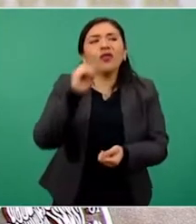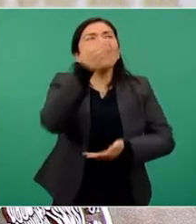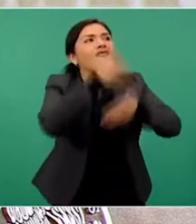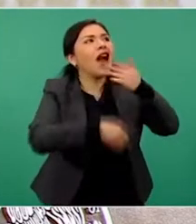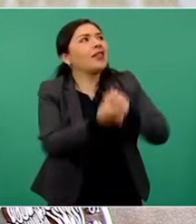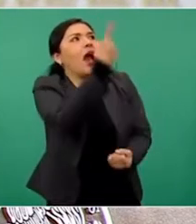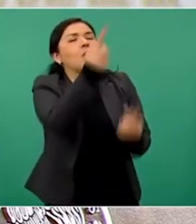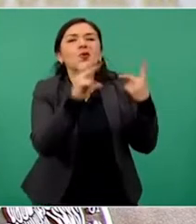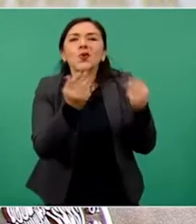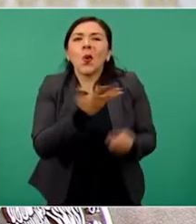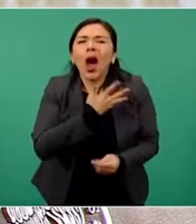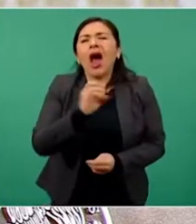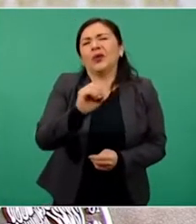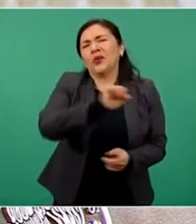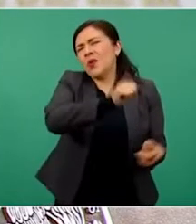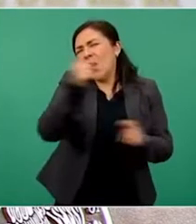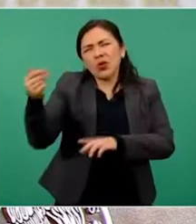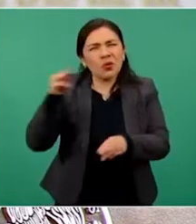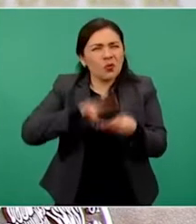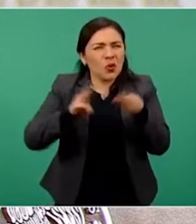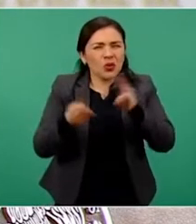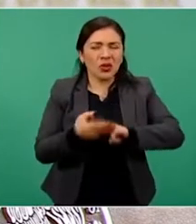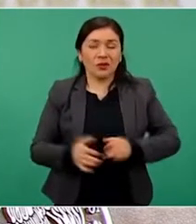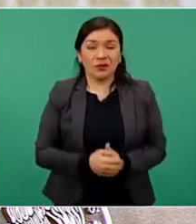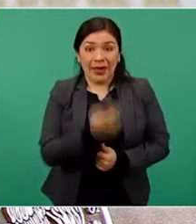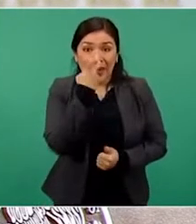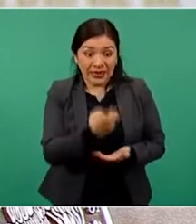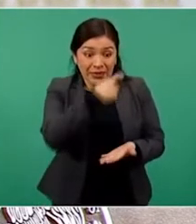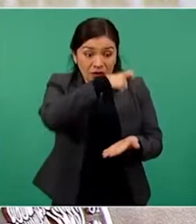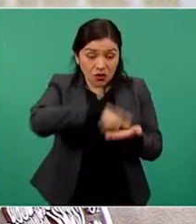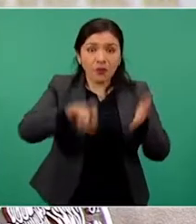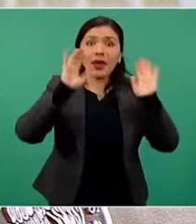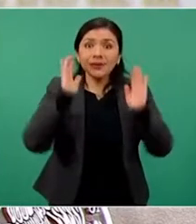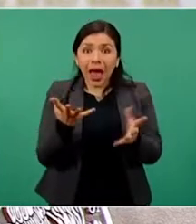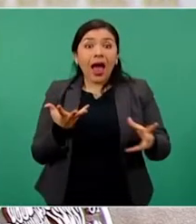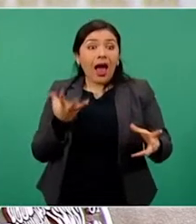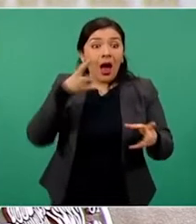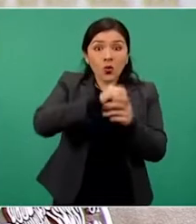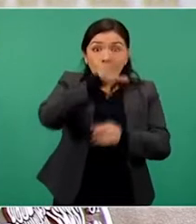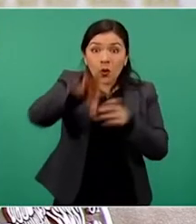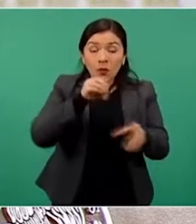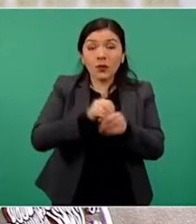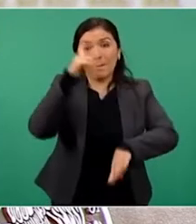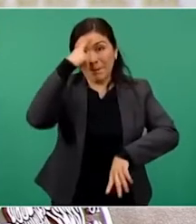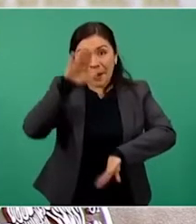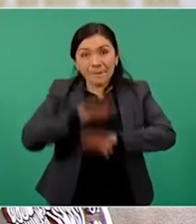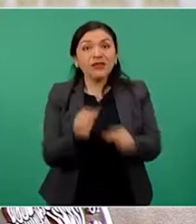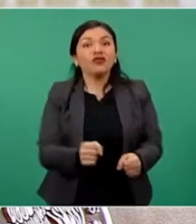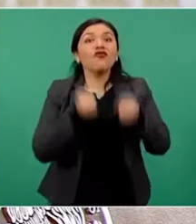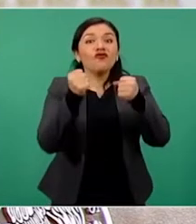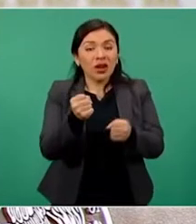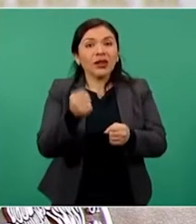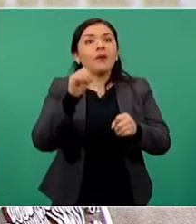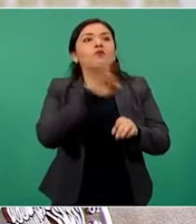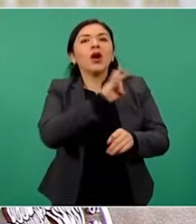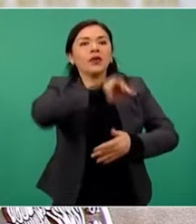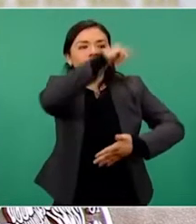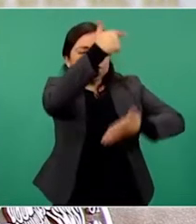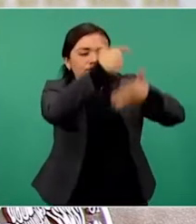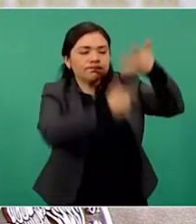otras razones, la compra complementaria se llevó a cabo para fortalecer el inventario